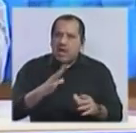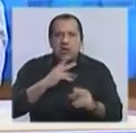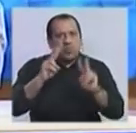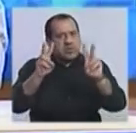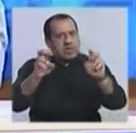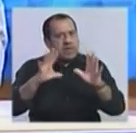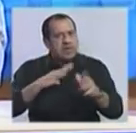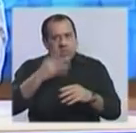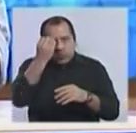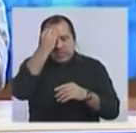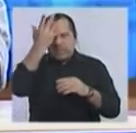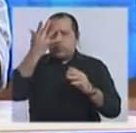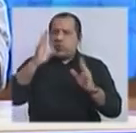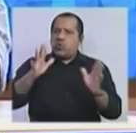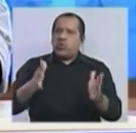concepción